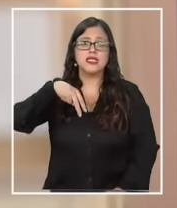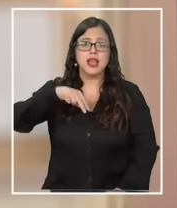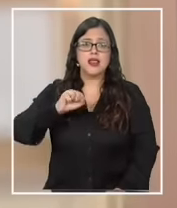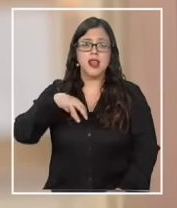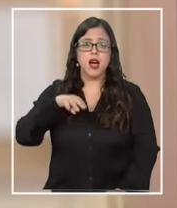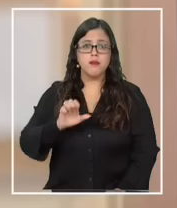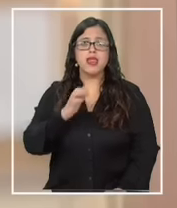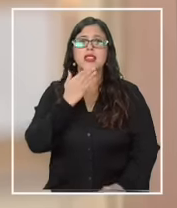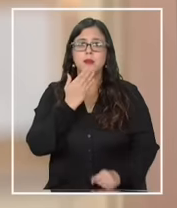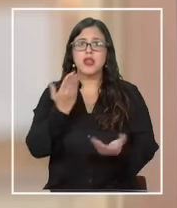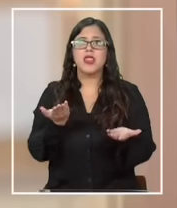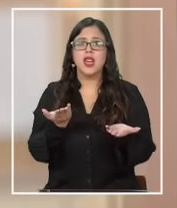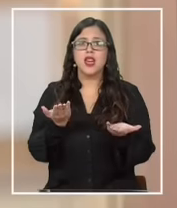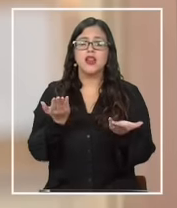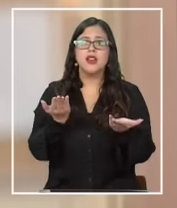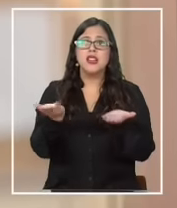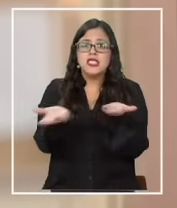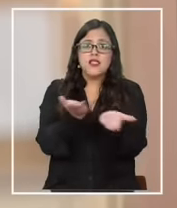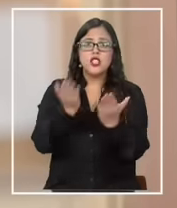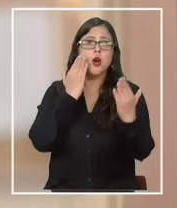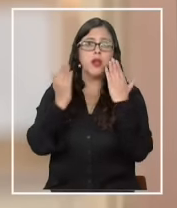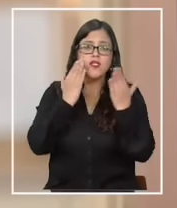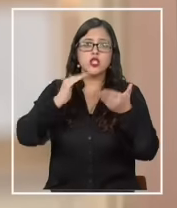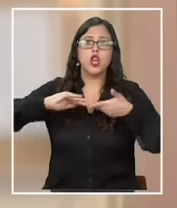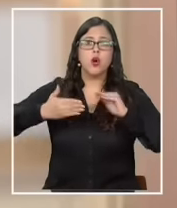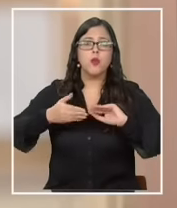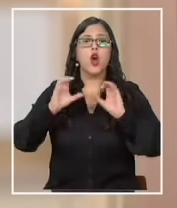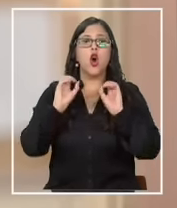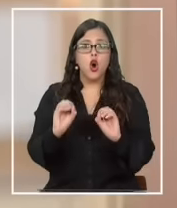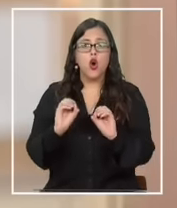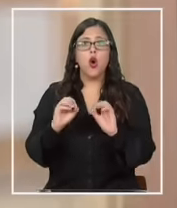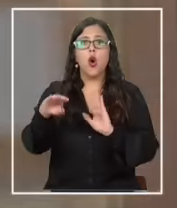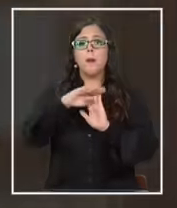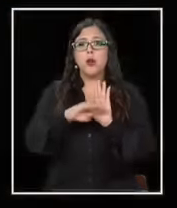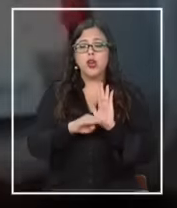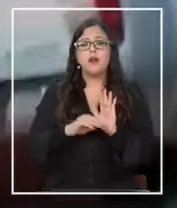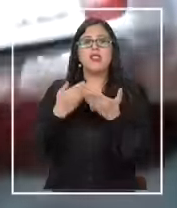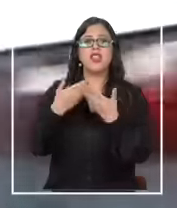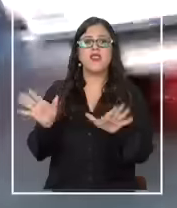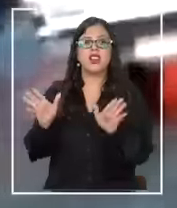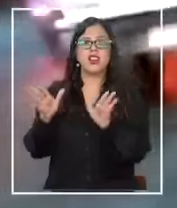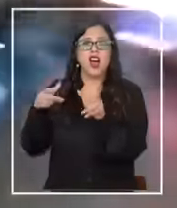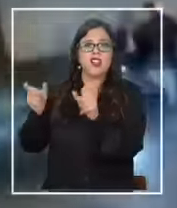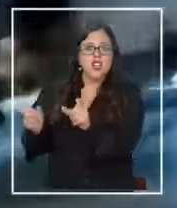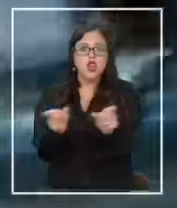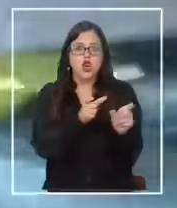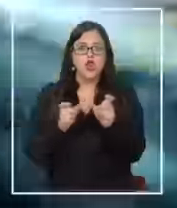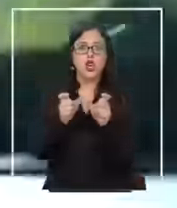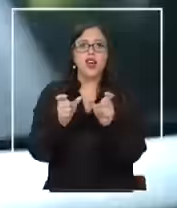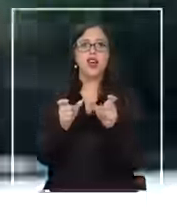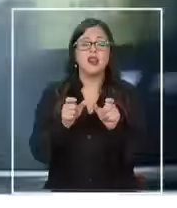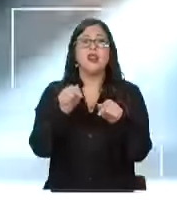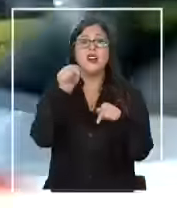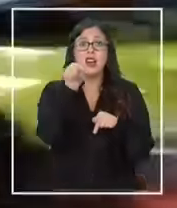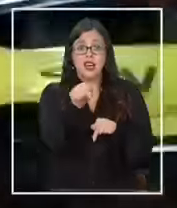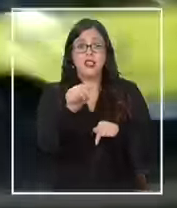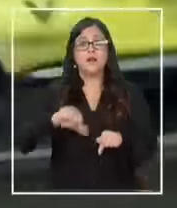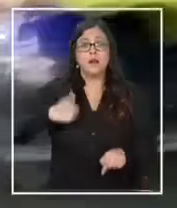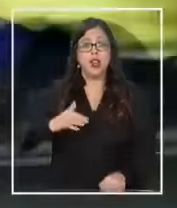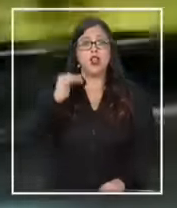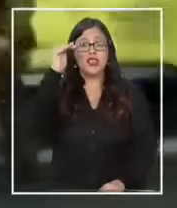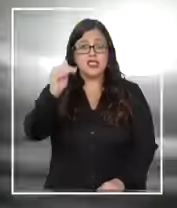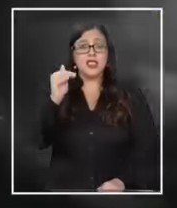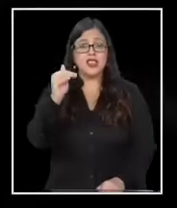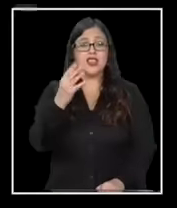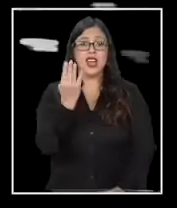por ejemplo, servicios en beneficio de la comunidad o programas de libertad asistida, por nombrar algunos. Medidas que para este adolescente de 14 años no